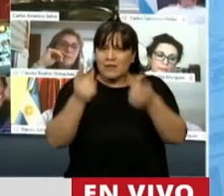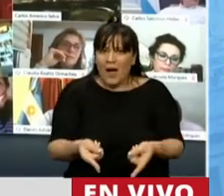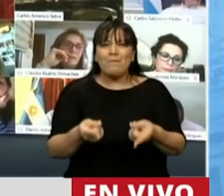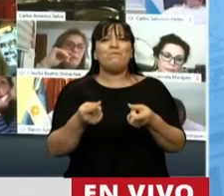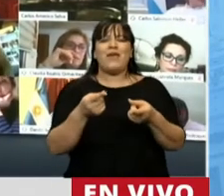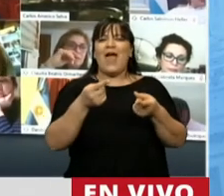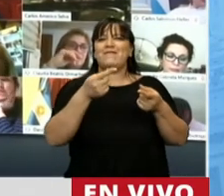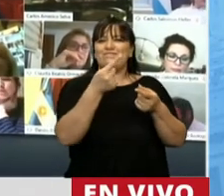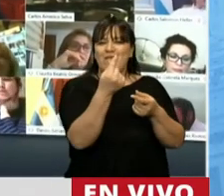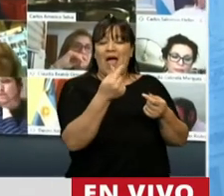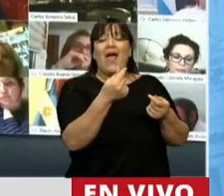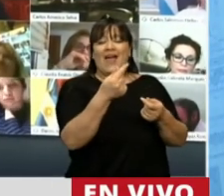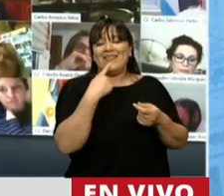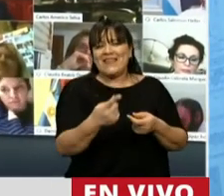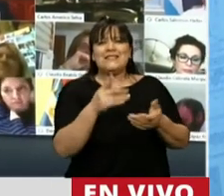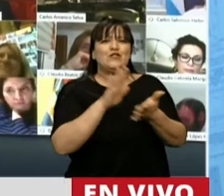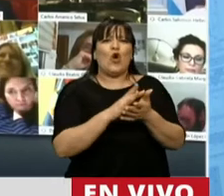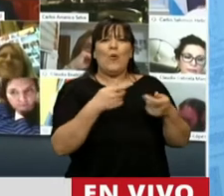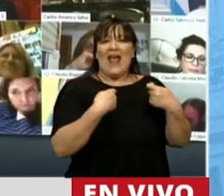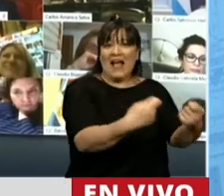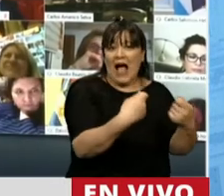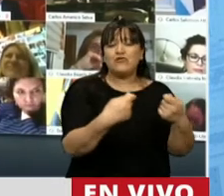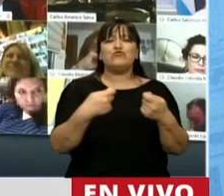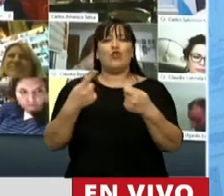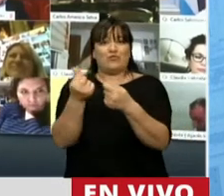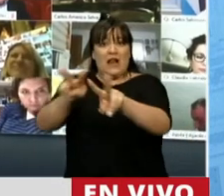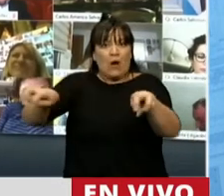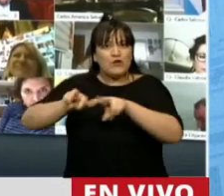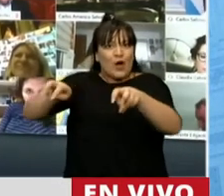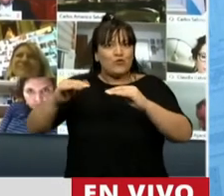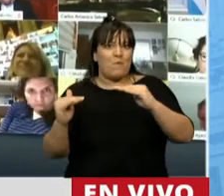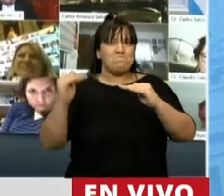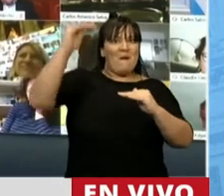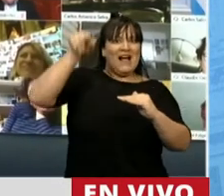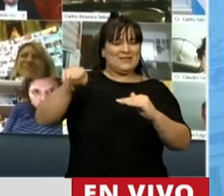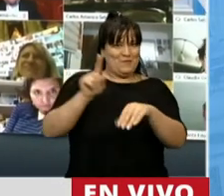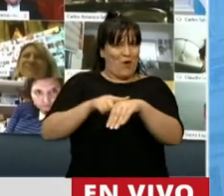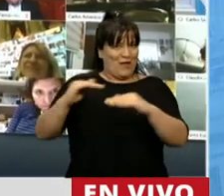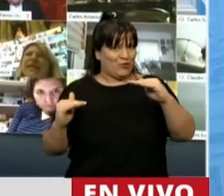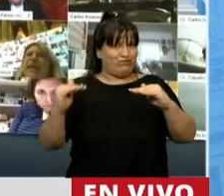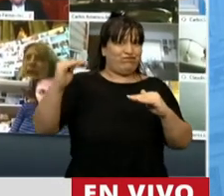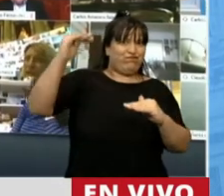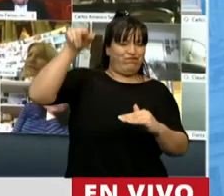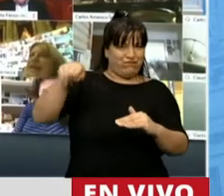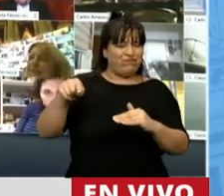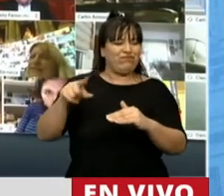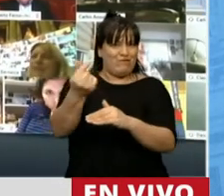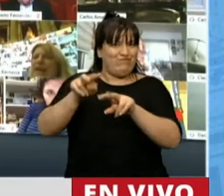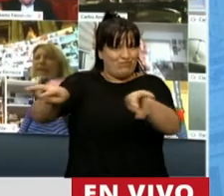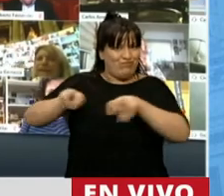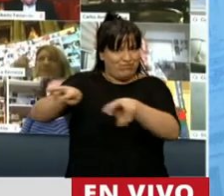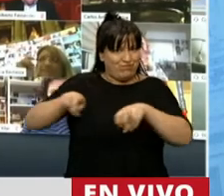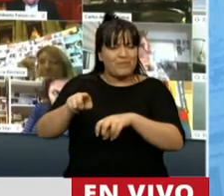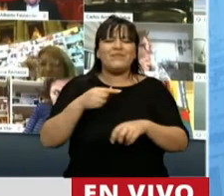Tanto hablan algunos del superávit fiscal, del superávit comercial. Ahora, le quiero aclarar a algunos